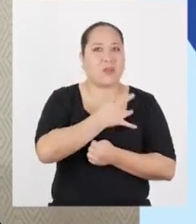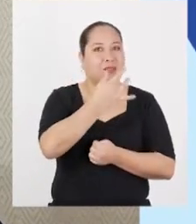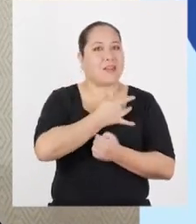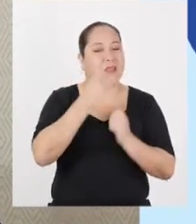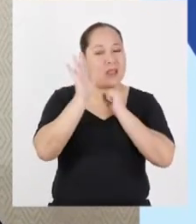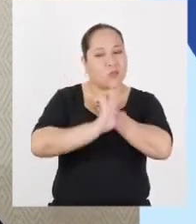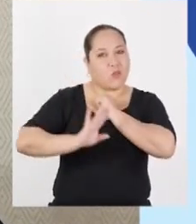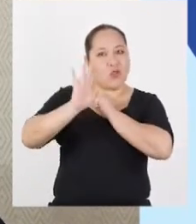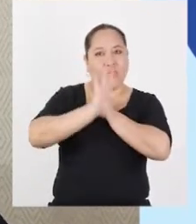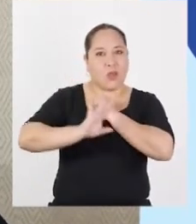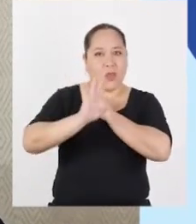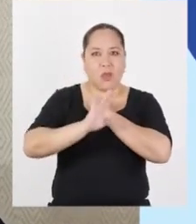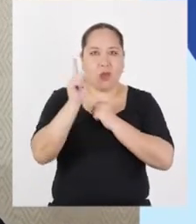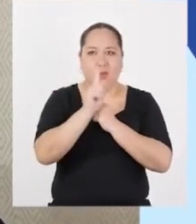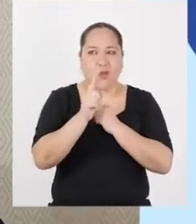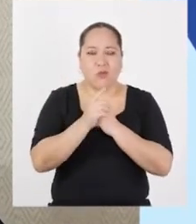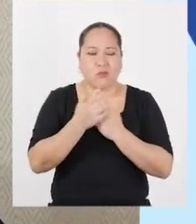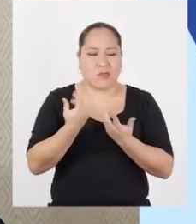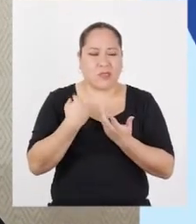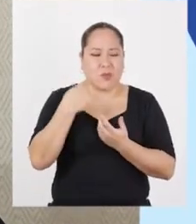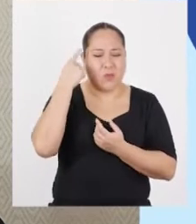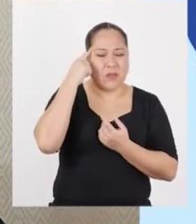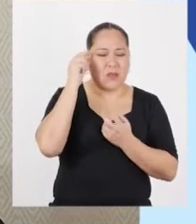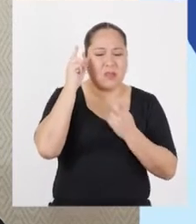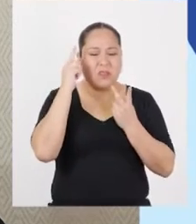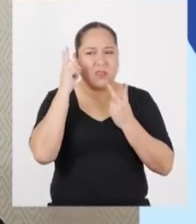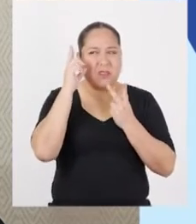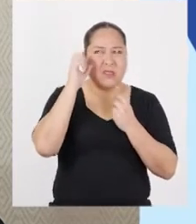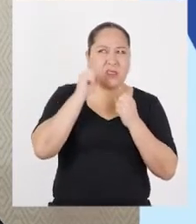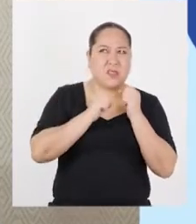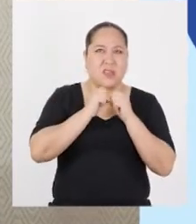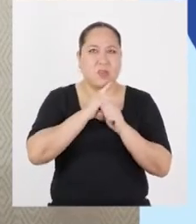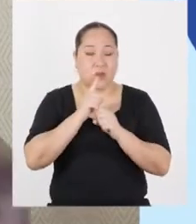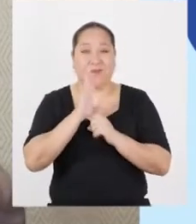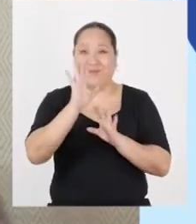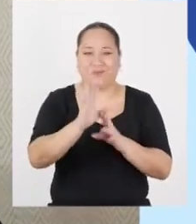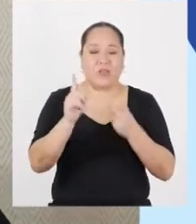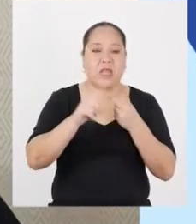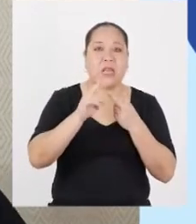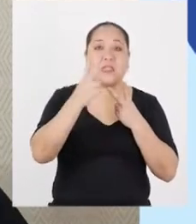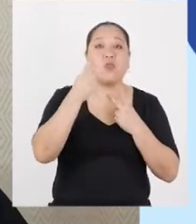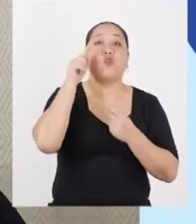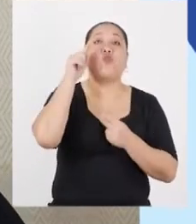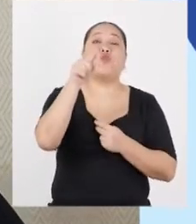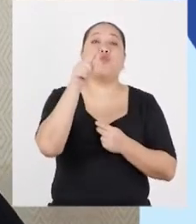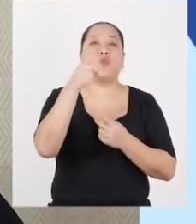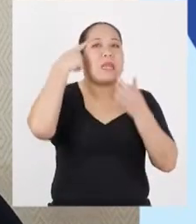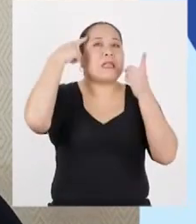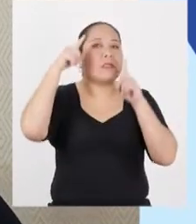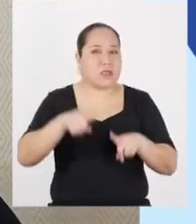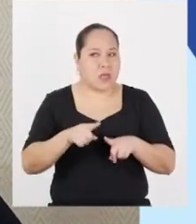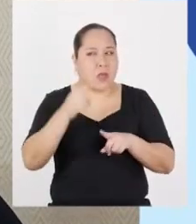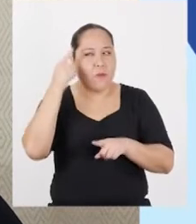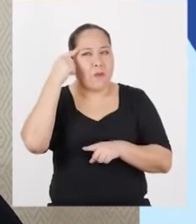las que te sientas seguro y no vayan en contra de lo que tú piensas. Segundo, toma tus decisiones